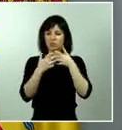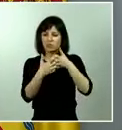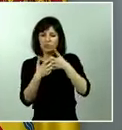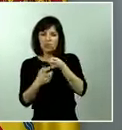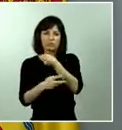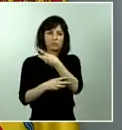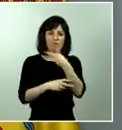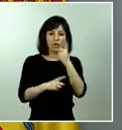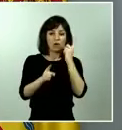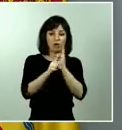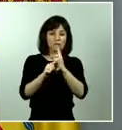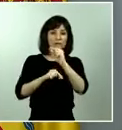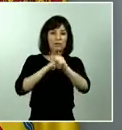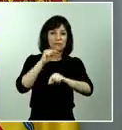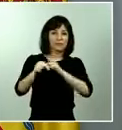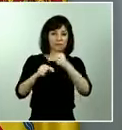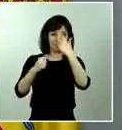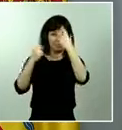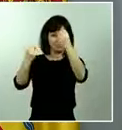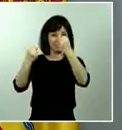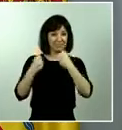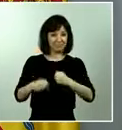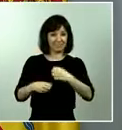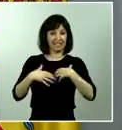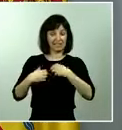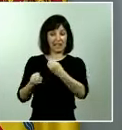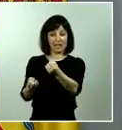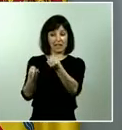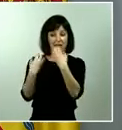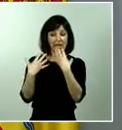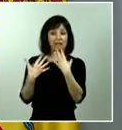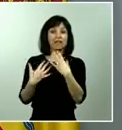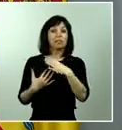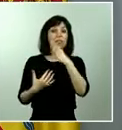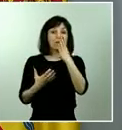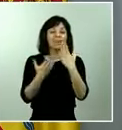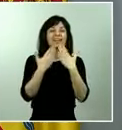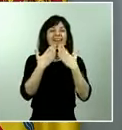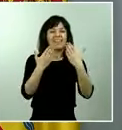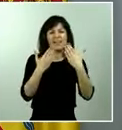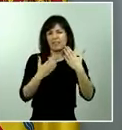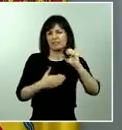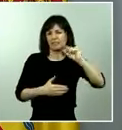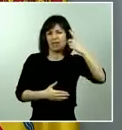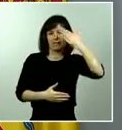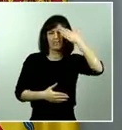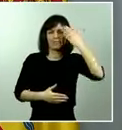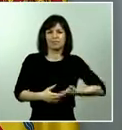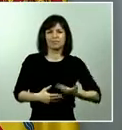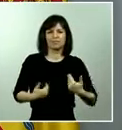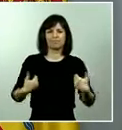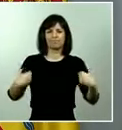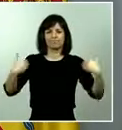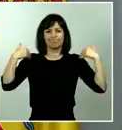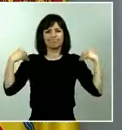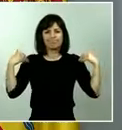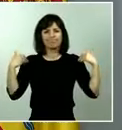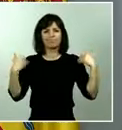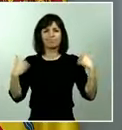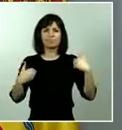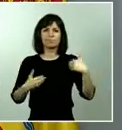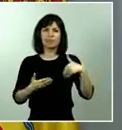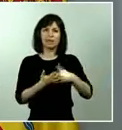dan las autoridades sanitarias, es consecuencia principal de la responsabilidad y de la autoexigencia del